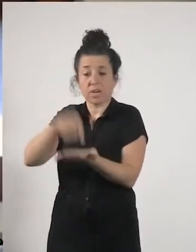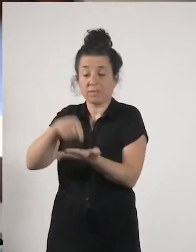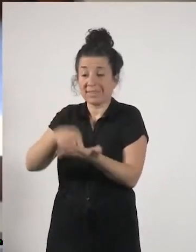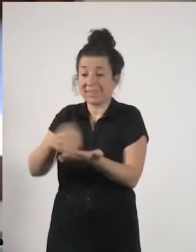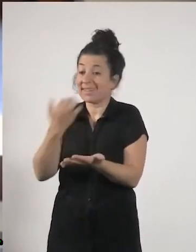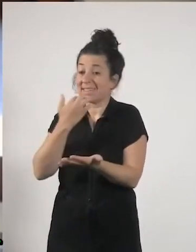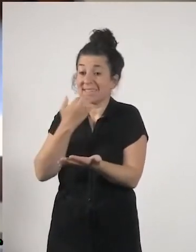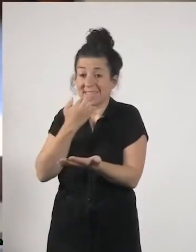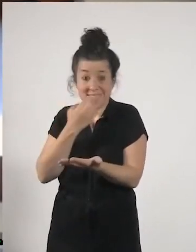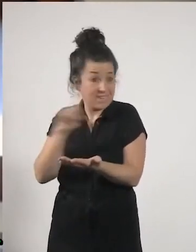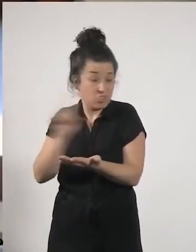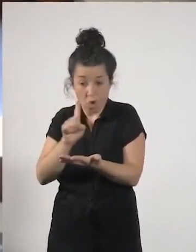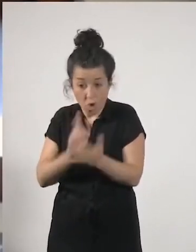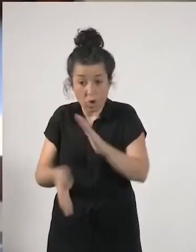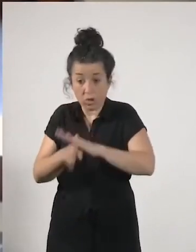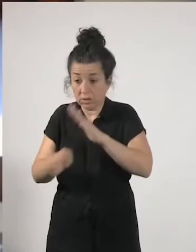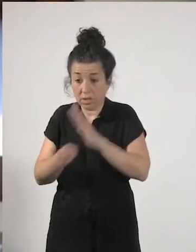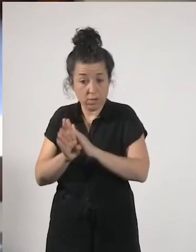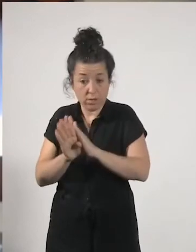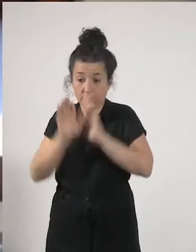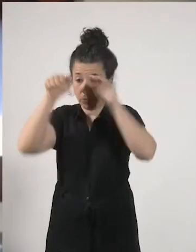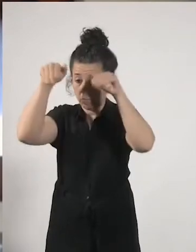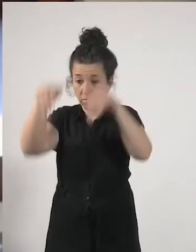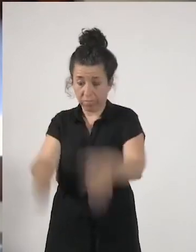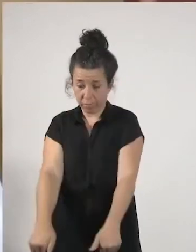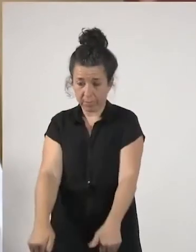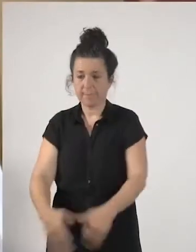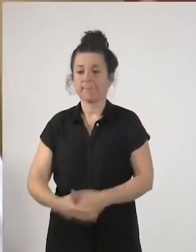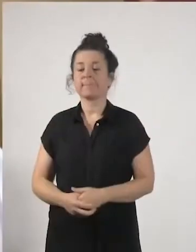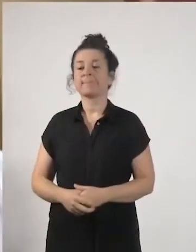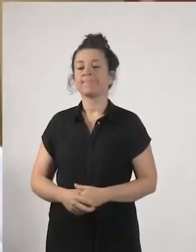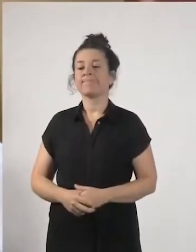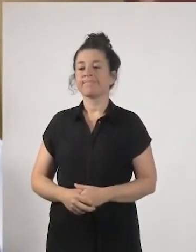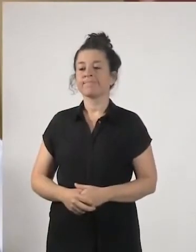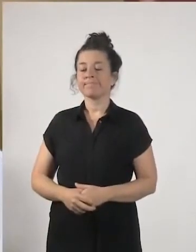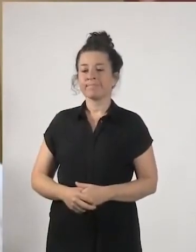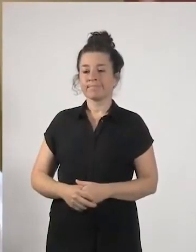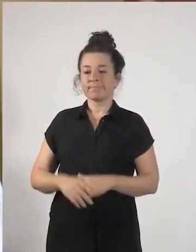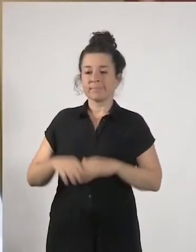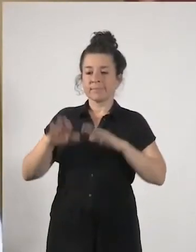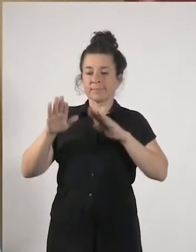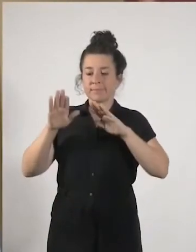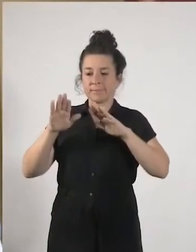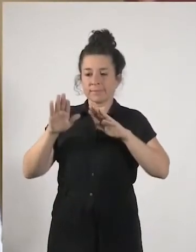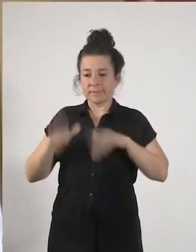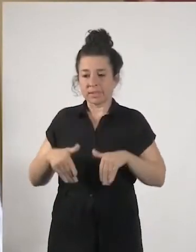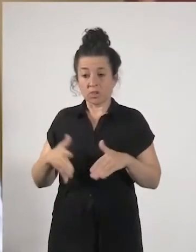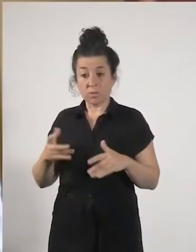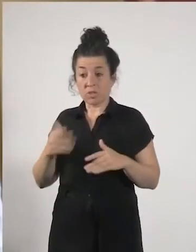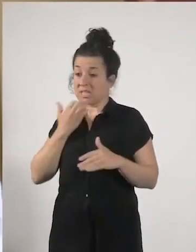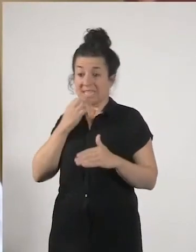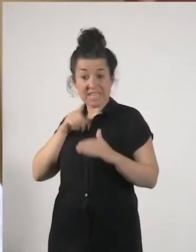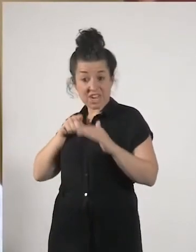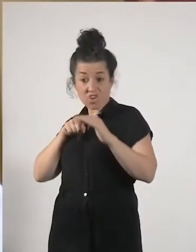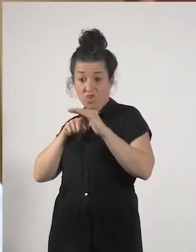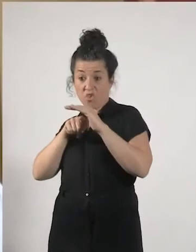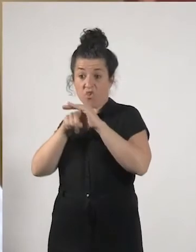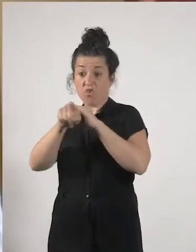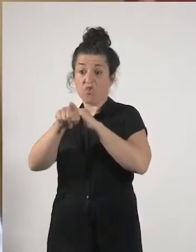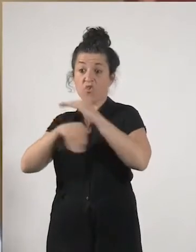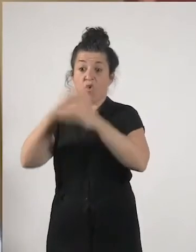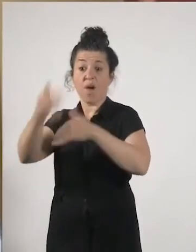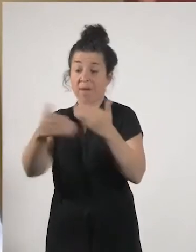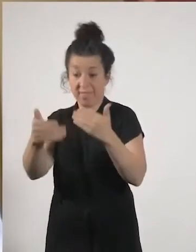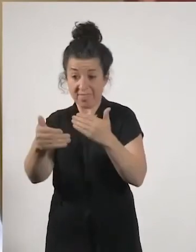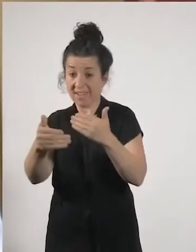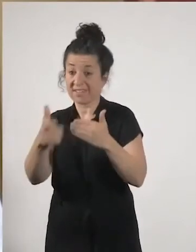a al hoyo todo lo que no se avance es susceptible de retroceder y esto la historia también nos lo